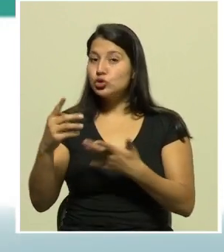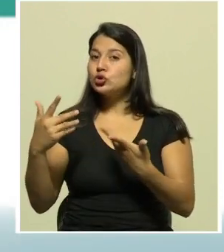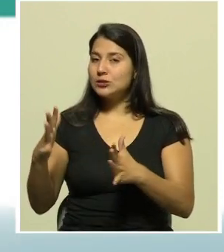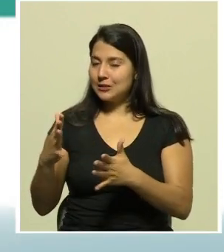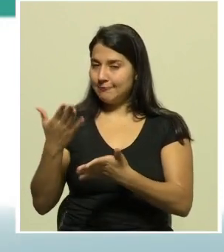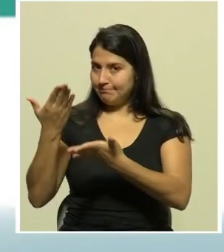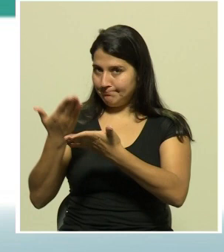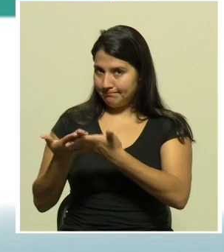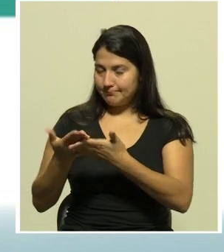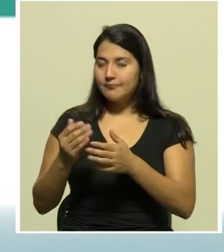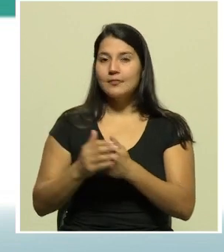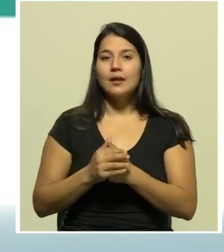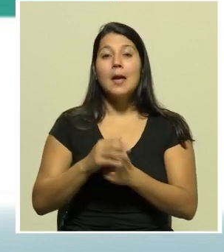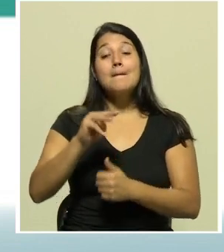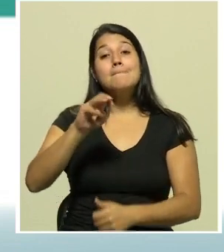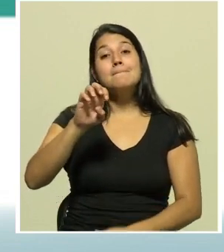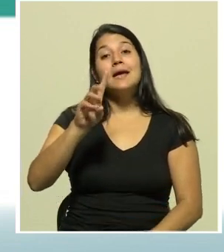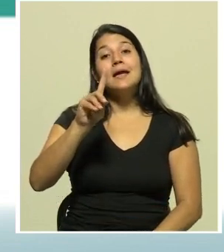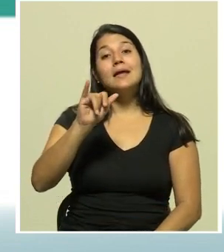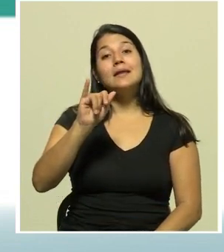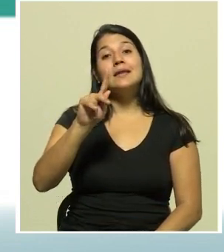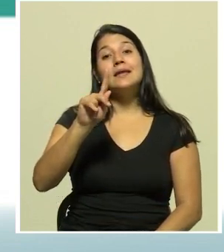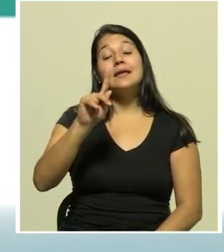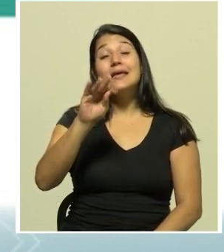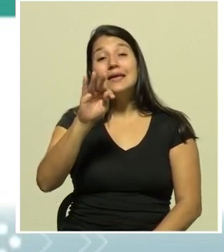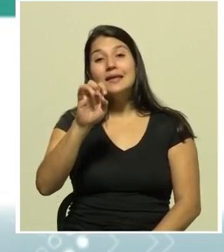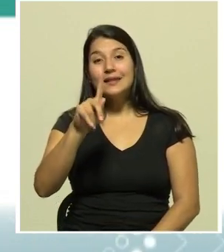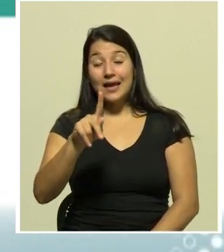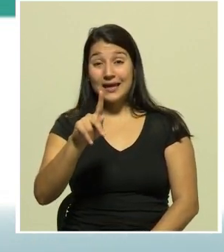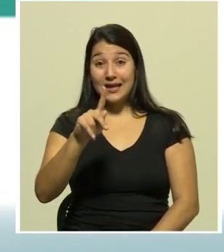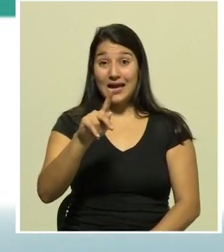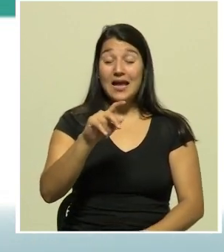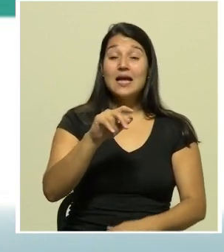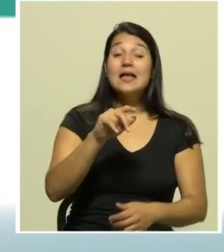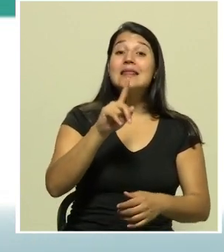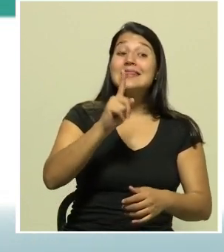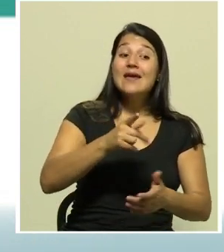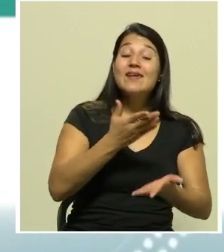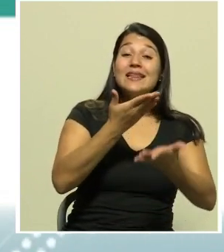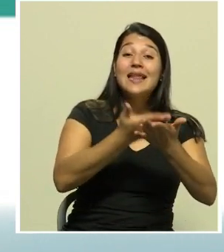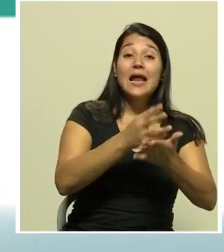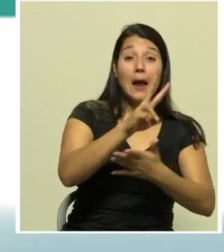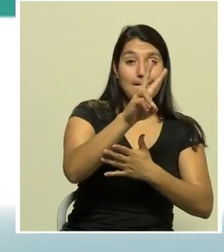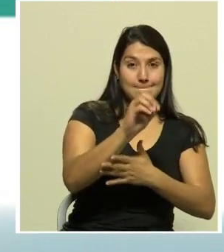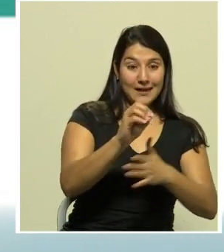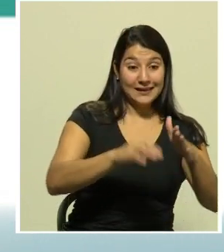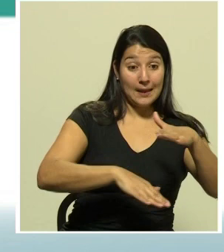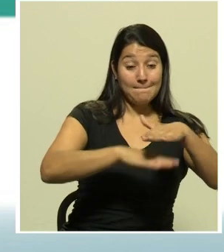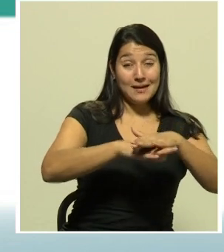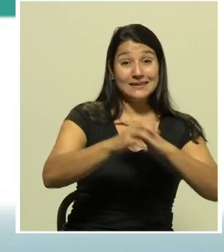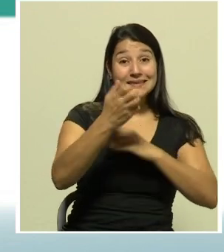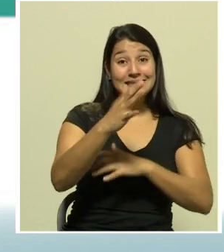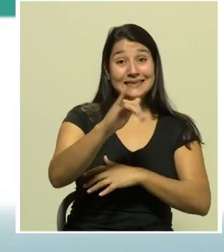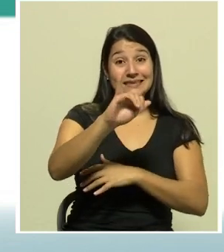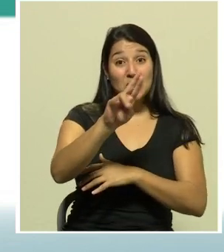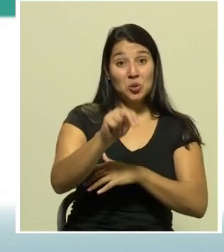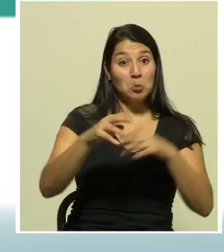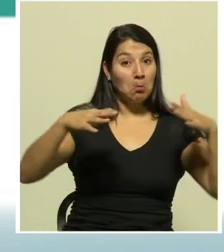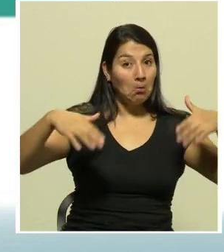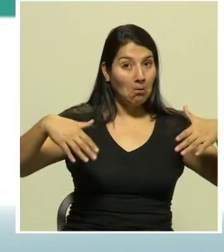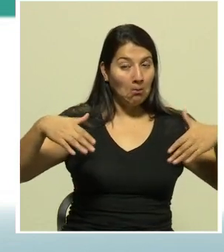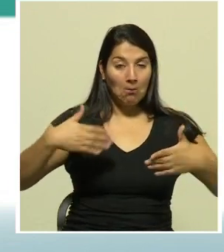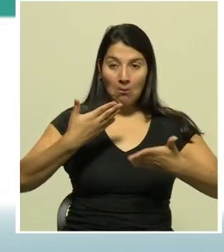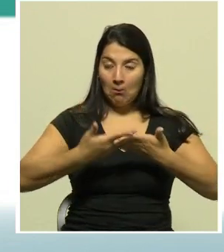posteriormente Meditec Service SA debía entregar 20 este 15 de junio y a la fecha no se ha